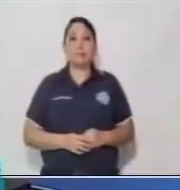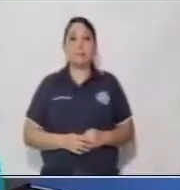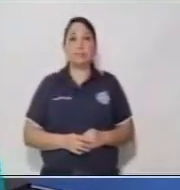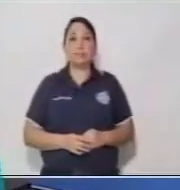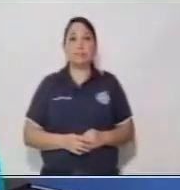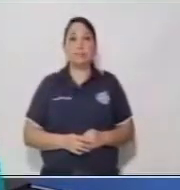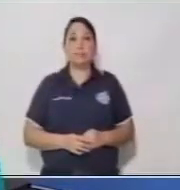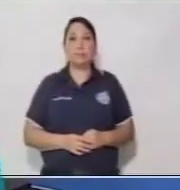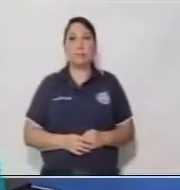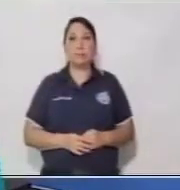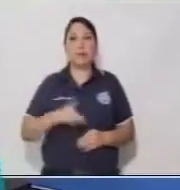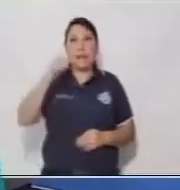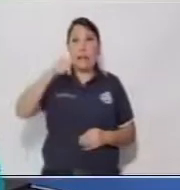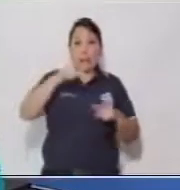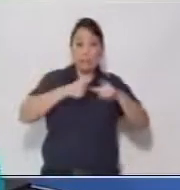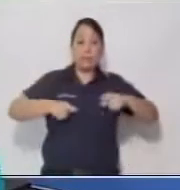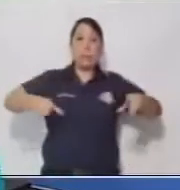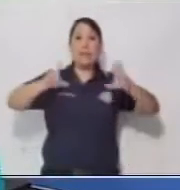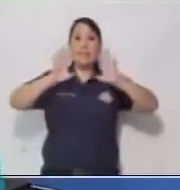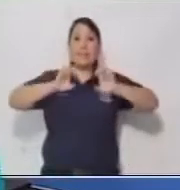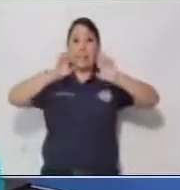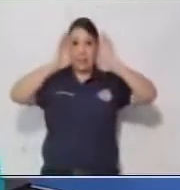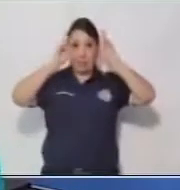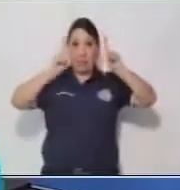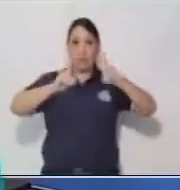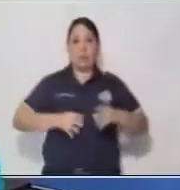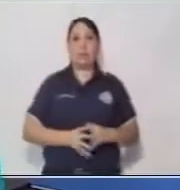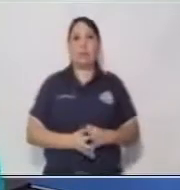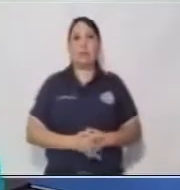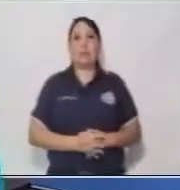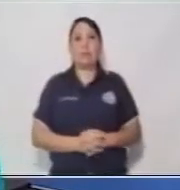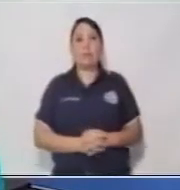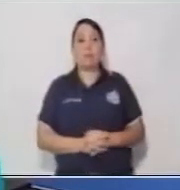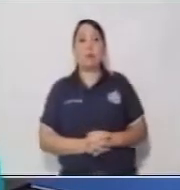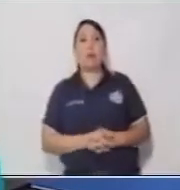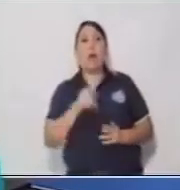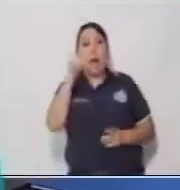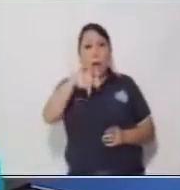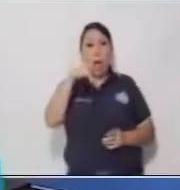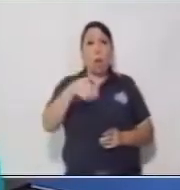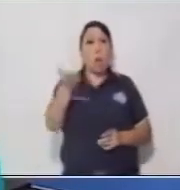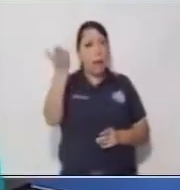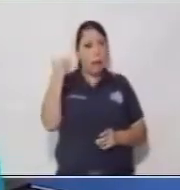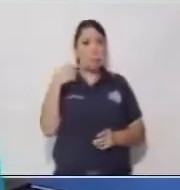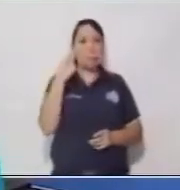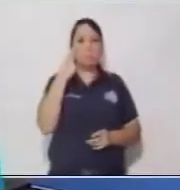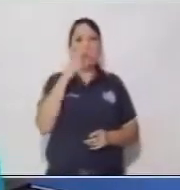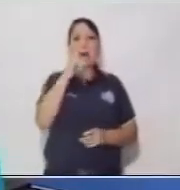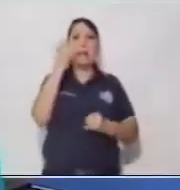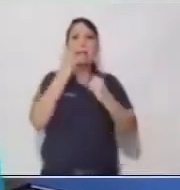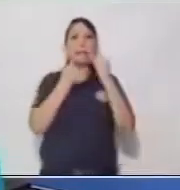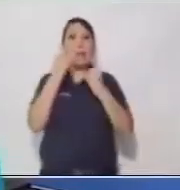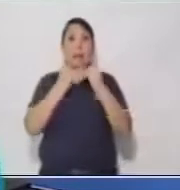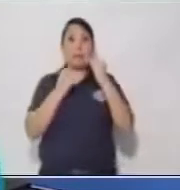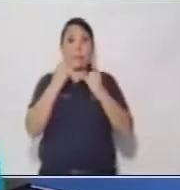este espacio educativo. Vamos a terminar